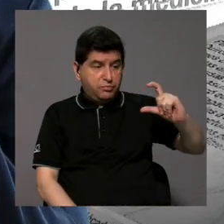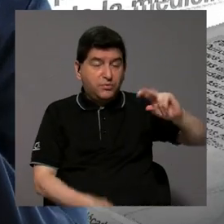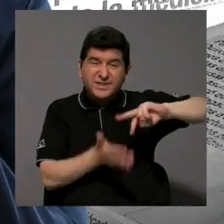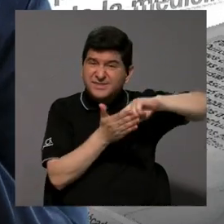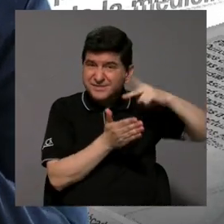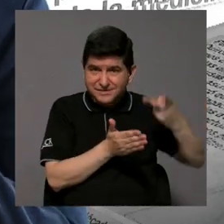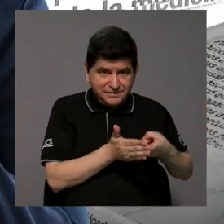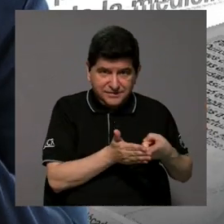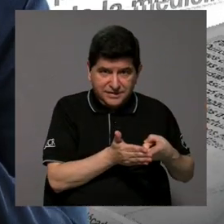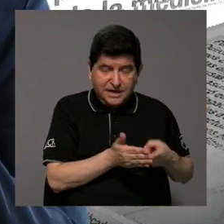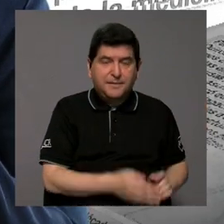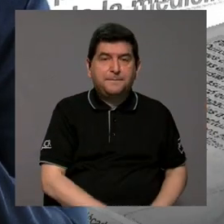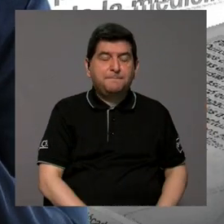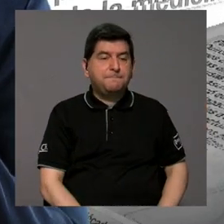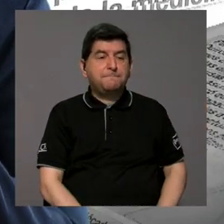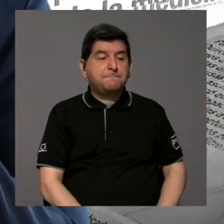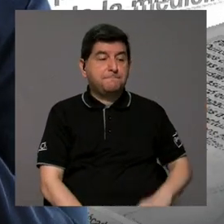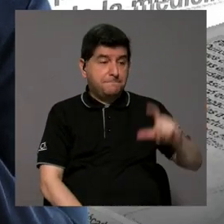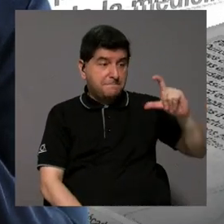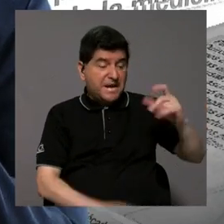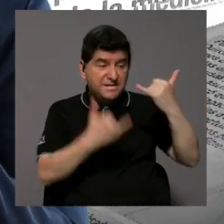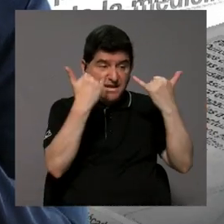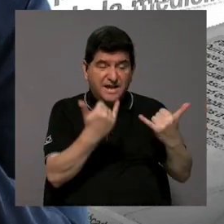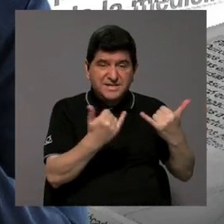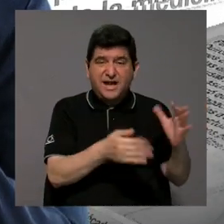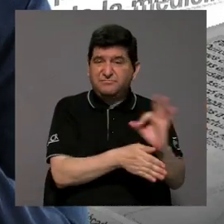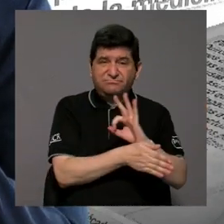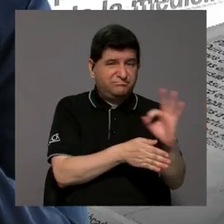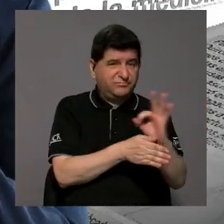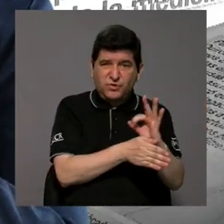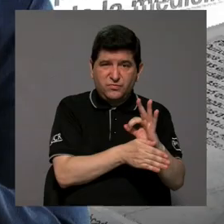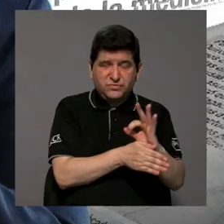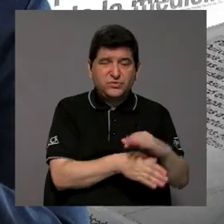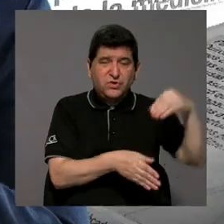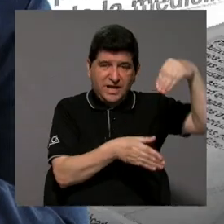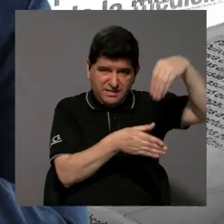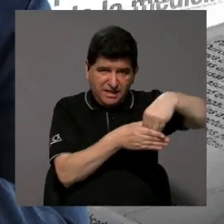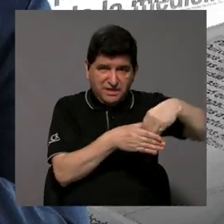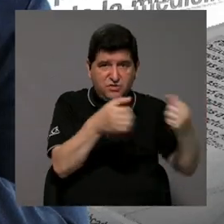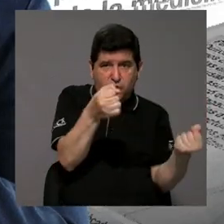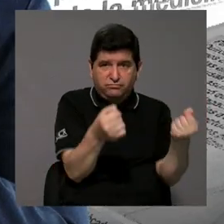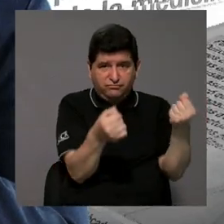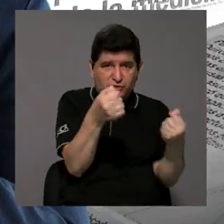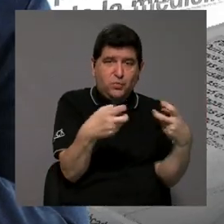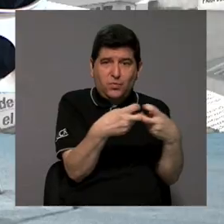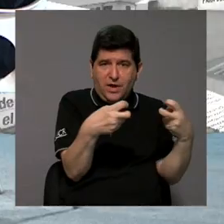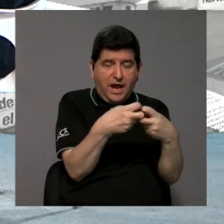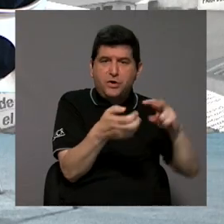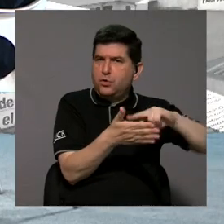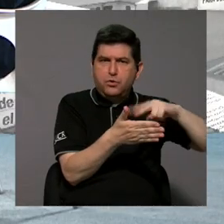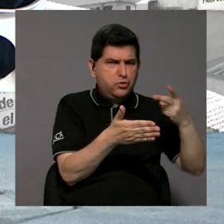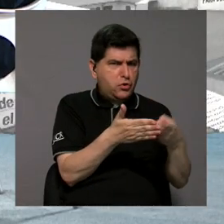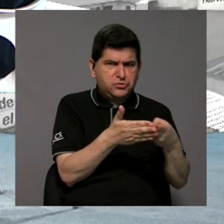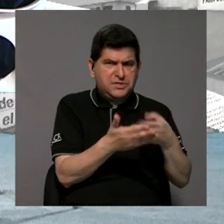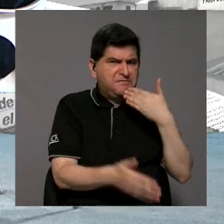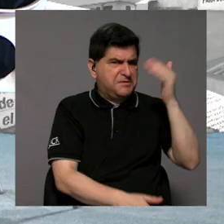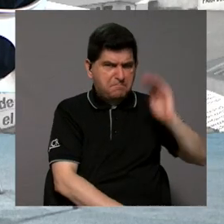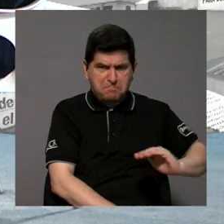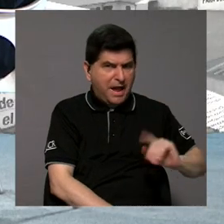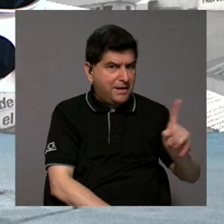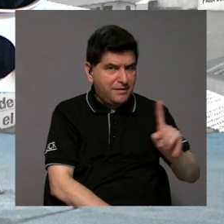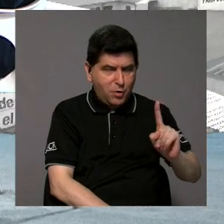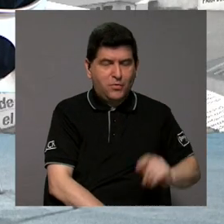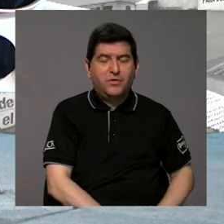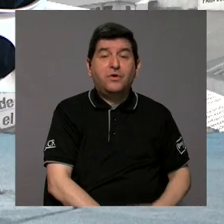quiere decir que las baterías cuando ya no están aptas para ser utilizadas en un carro eléctrico no quiere decir que estén malas